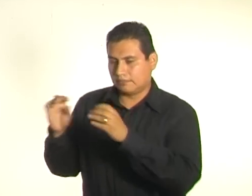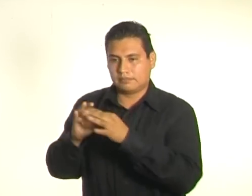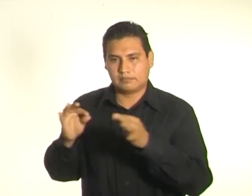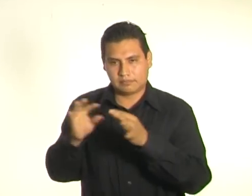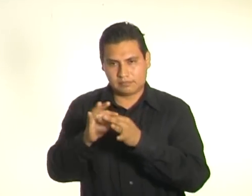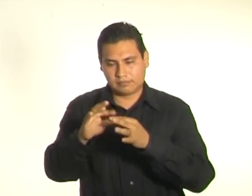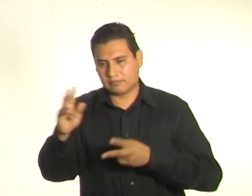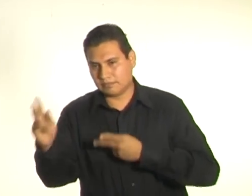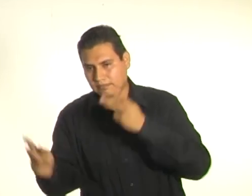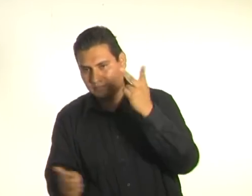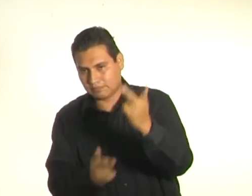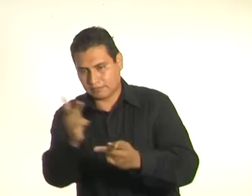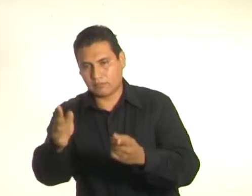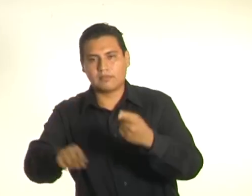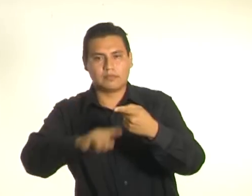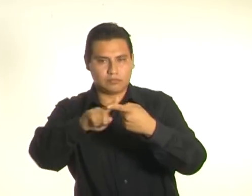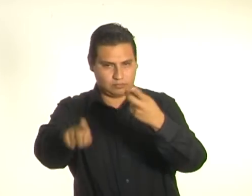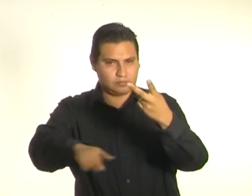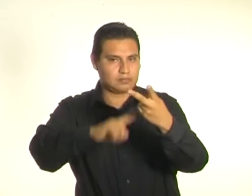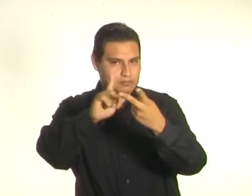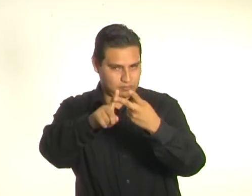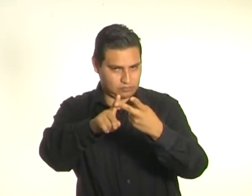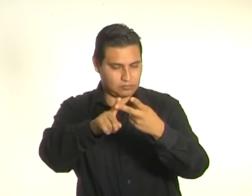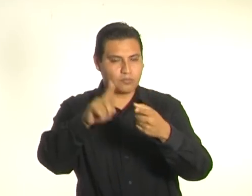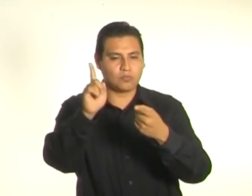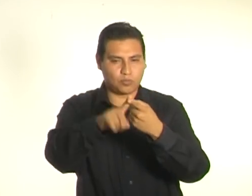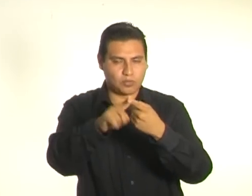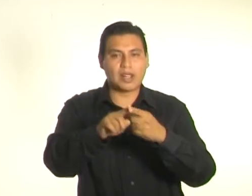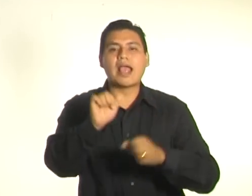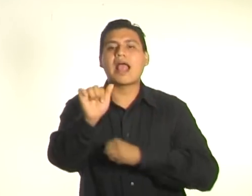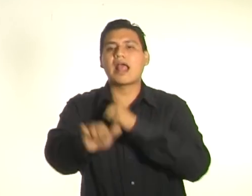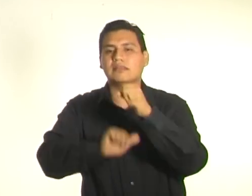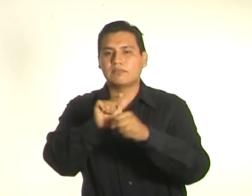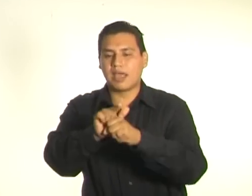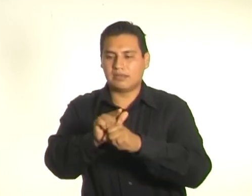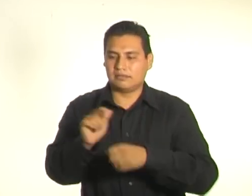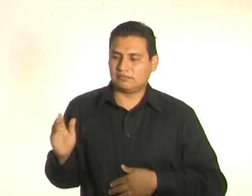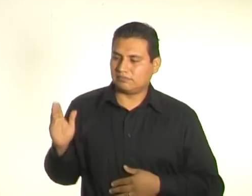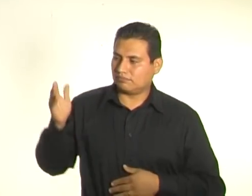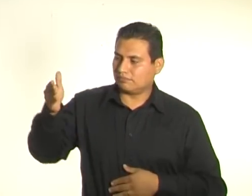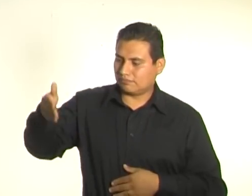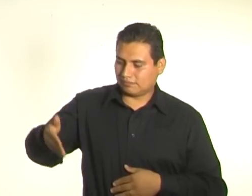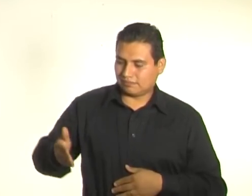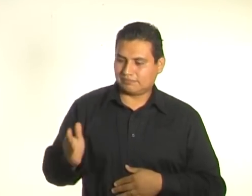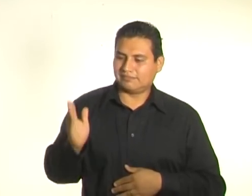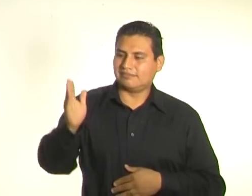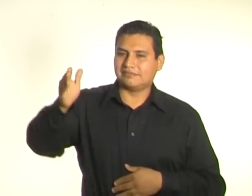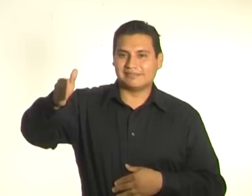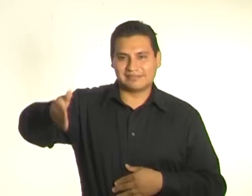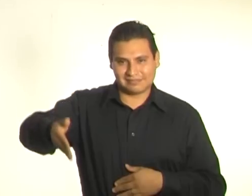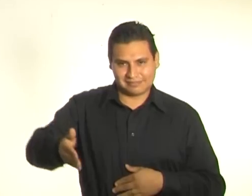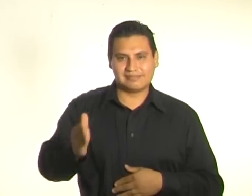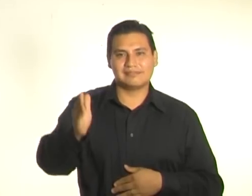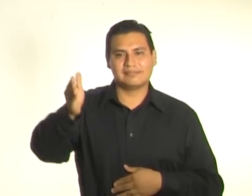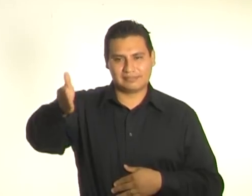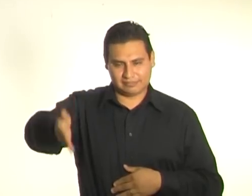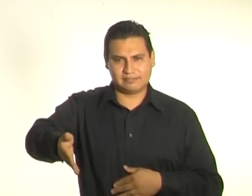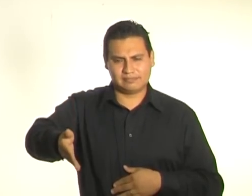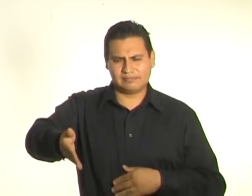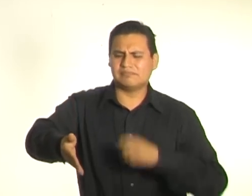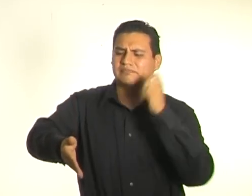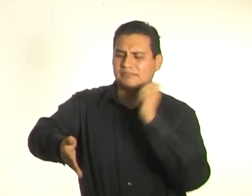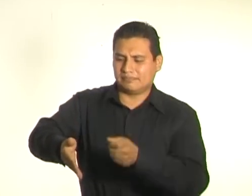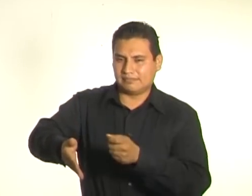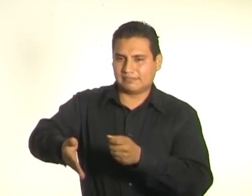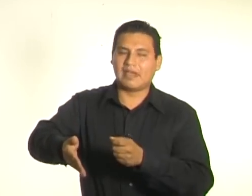preguntas sobre los delfines. ¿Sí recuerdan? Ok. Entonces, esta